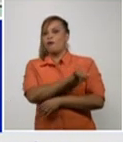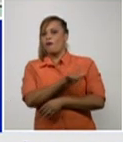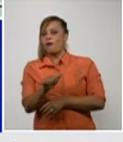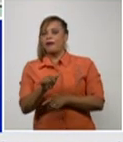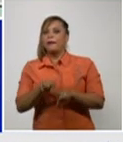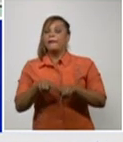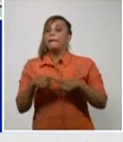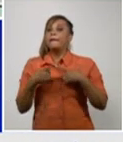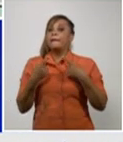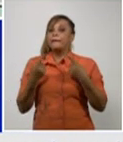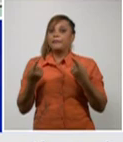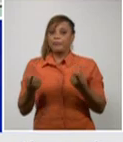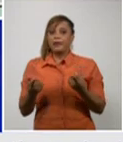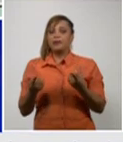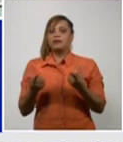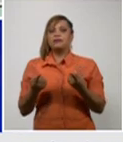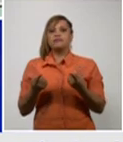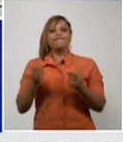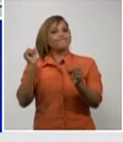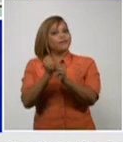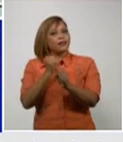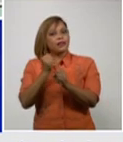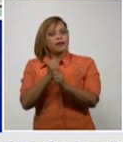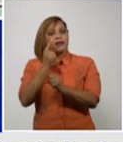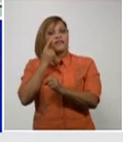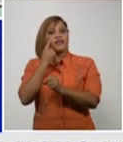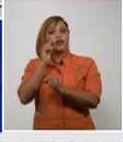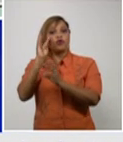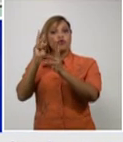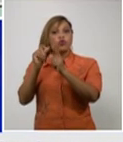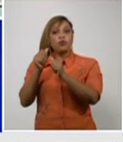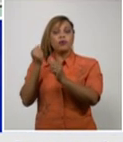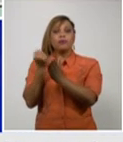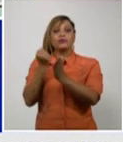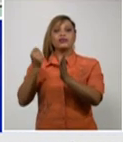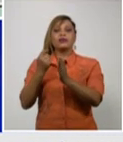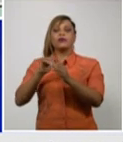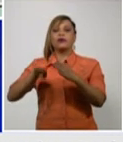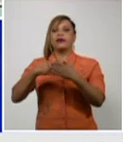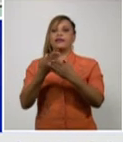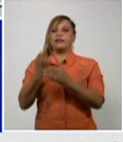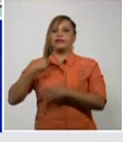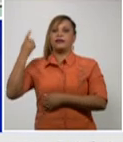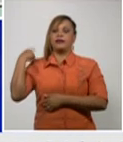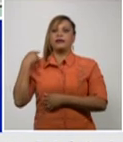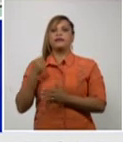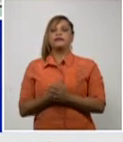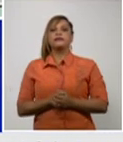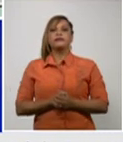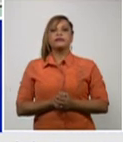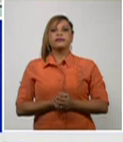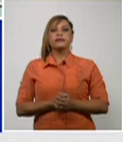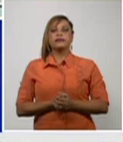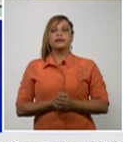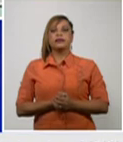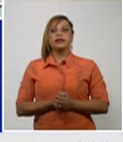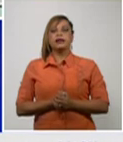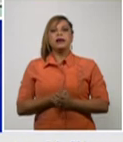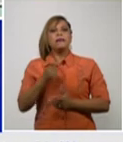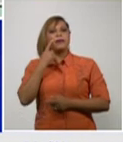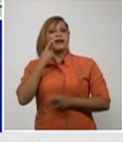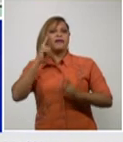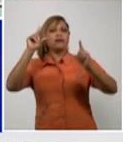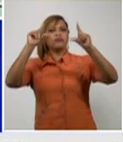forma tiene que ver con el número de casos que se diagnosticaron ayer para lograr hablar de una tendencia de un